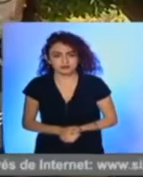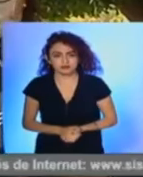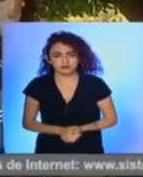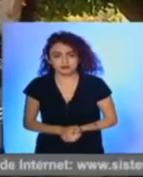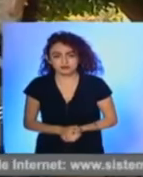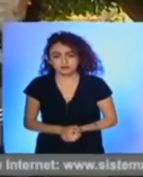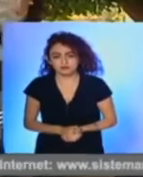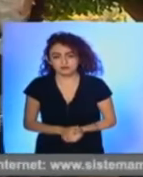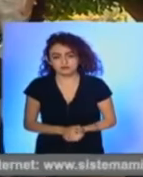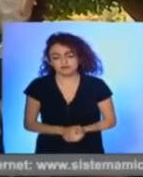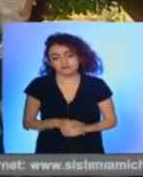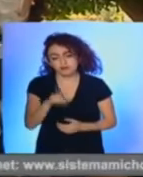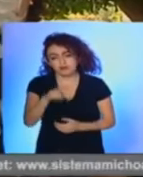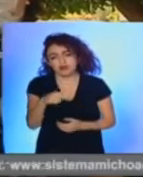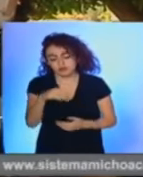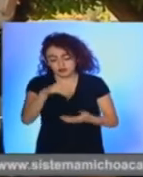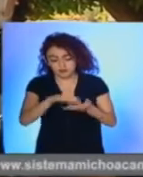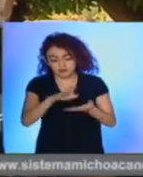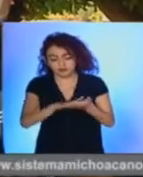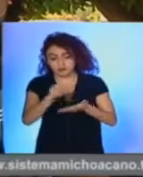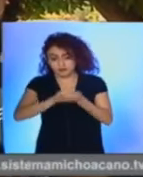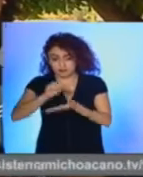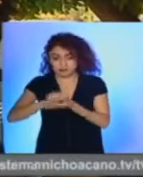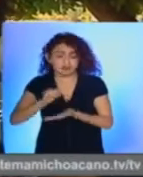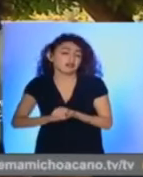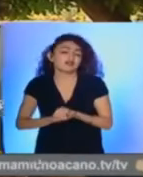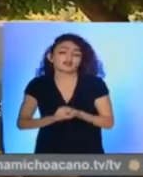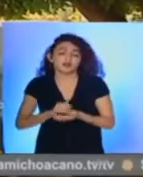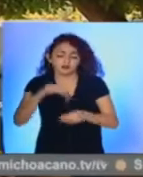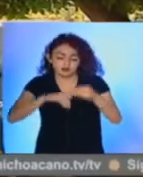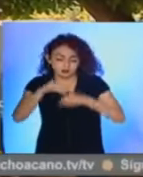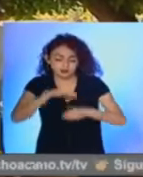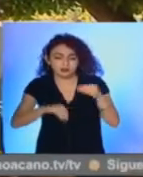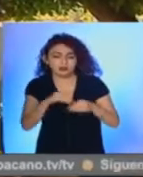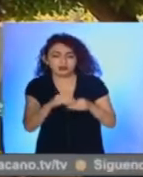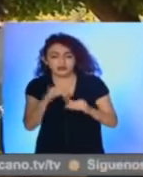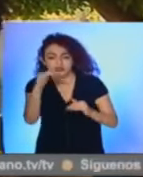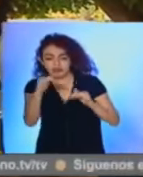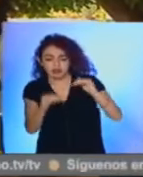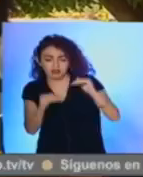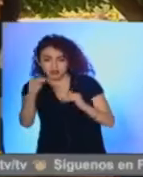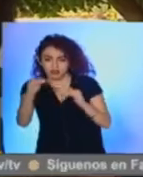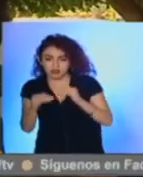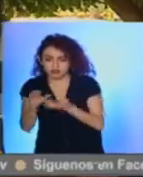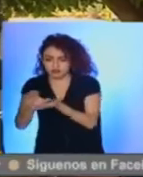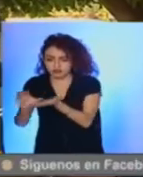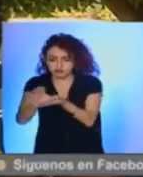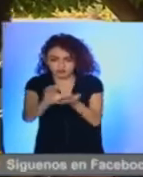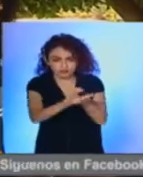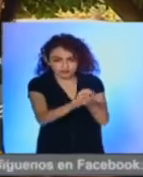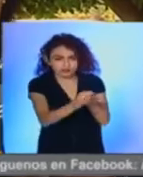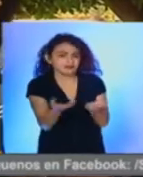Y desde luego está la controversia por el tema de inequidad en la distribución de los recursos. Y estamos